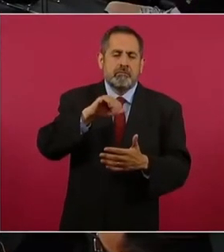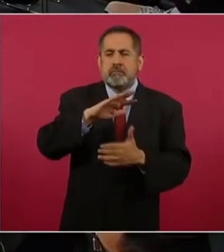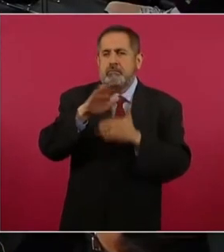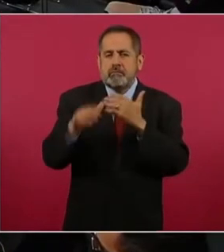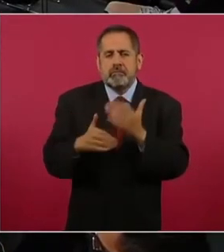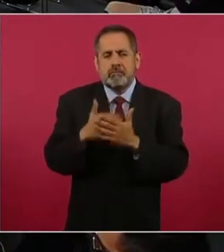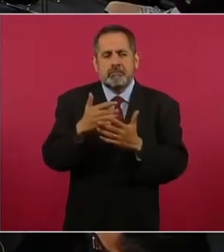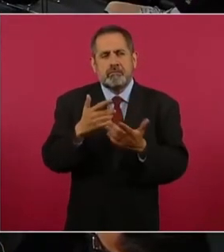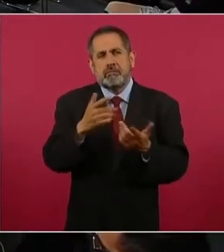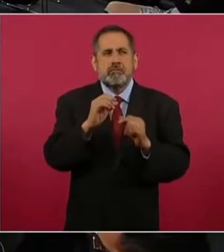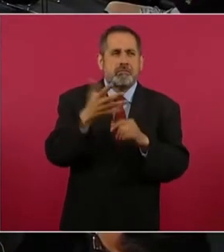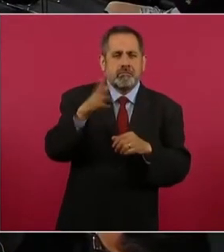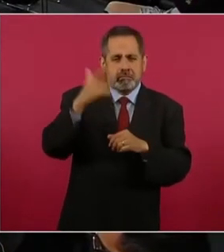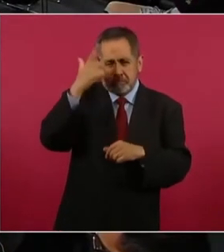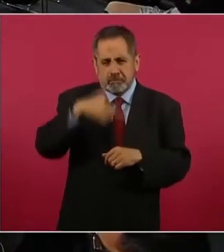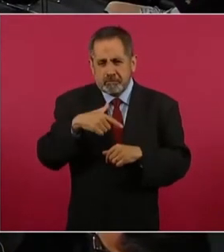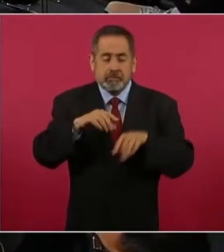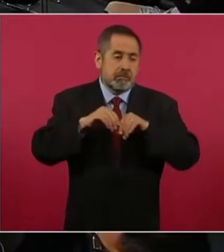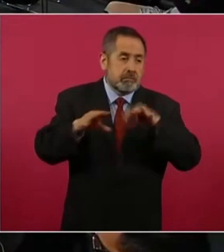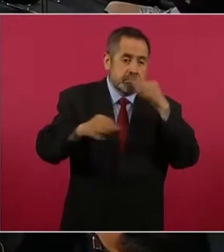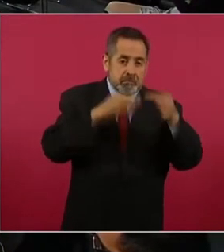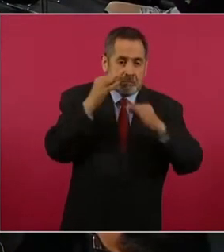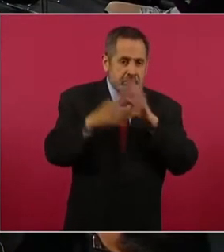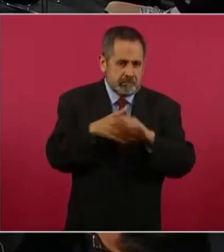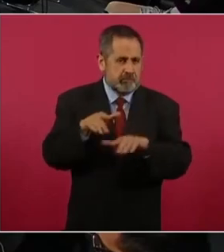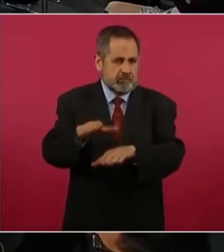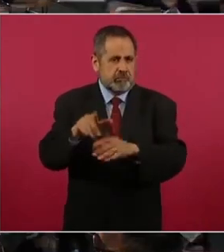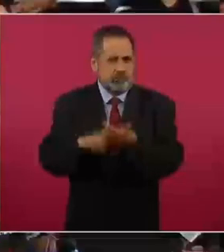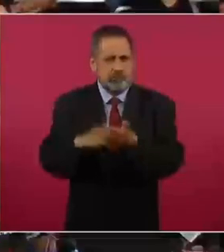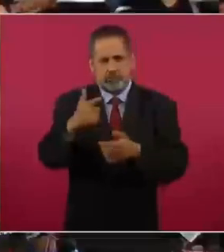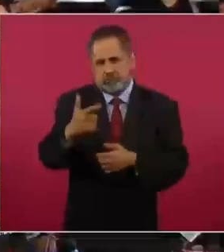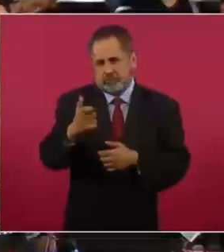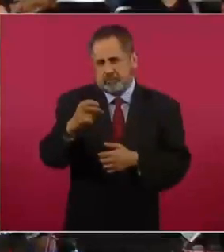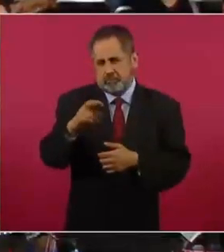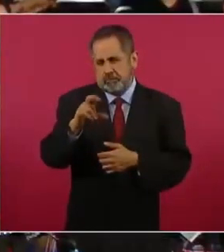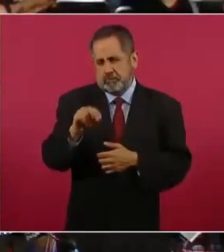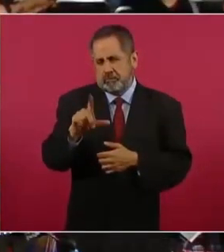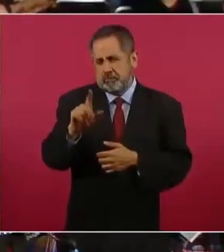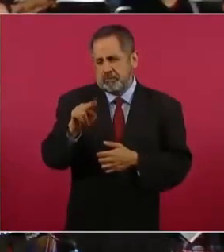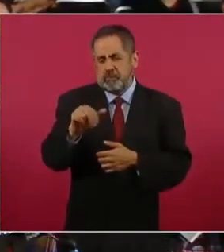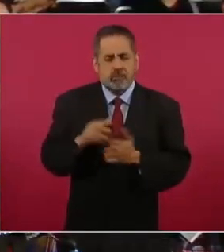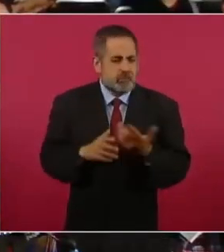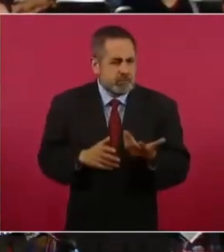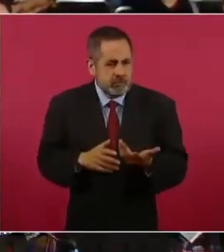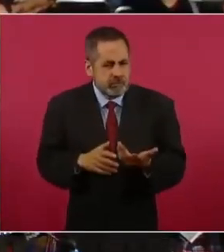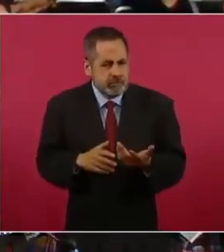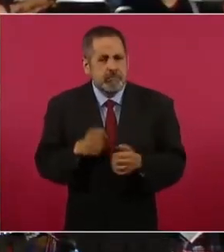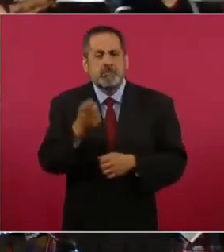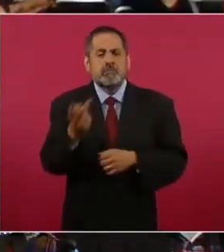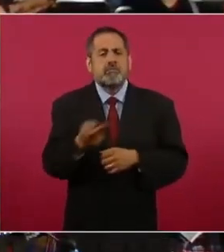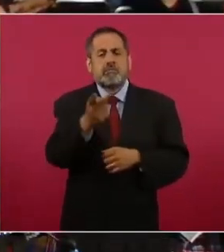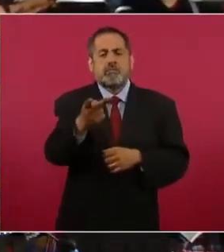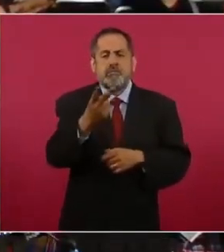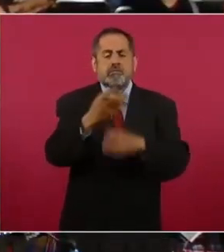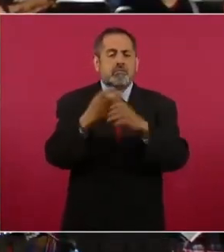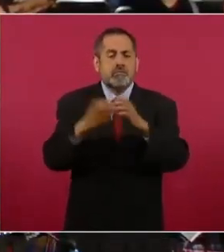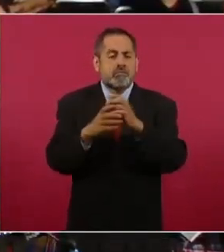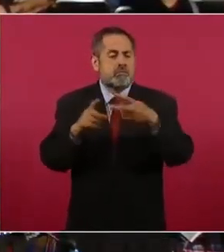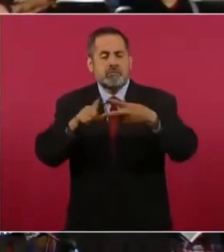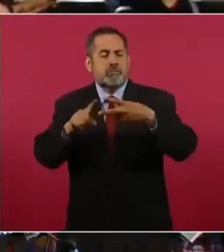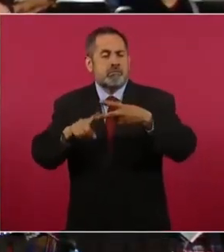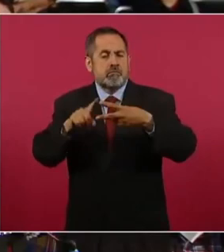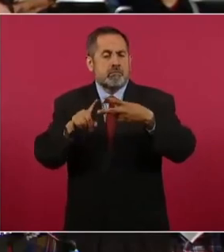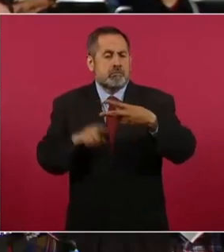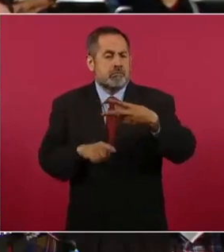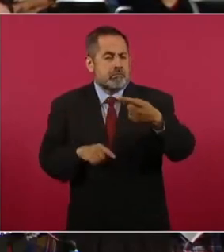filo de las 10 de la noche sobre el caso de Genaro García Luna. Y sobre esto, preguntarle dos cosas. La primera,